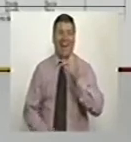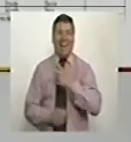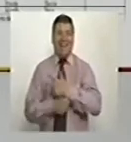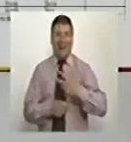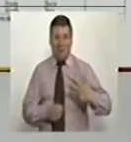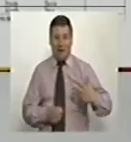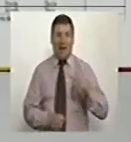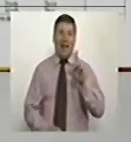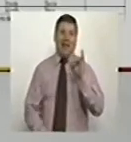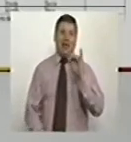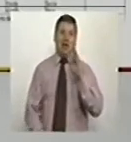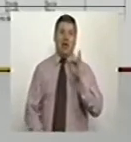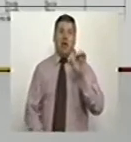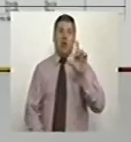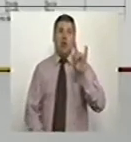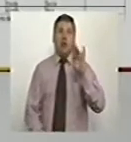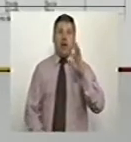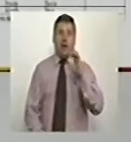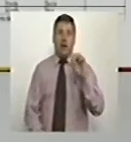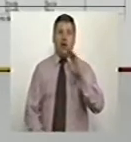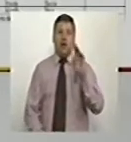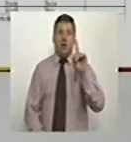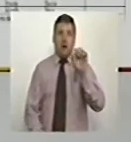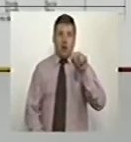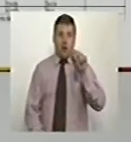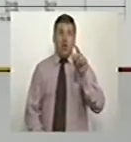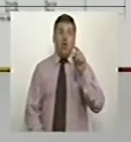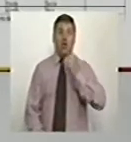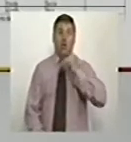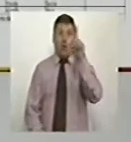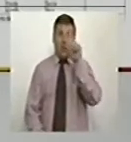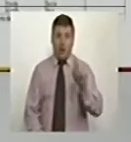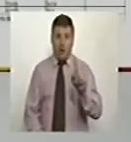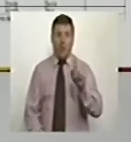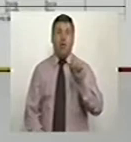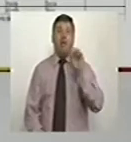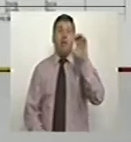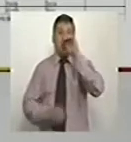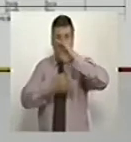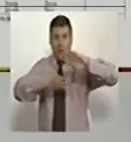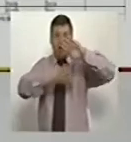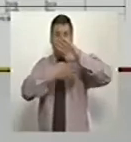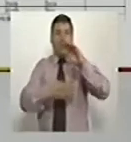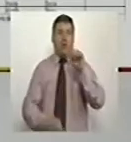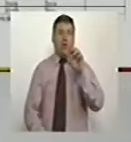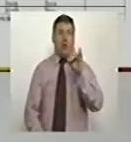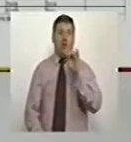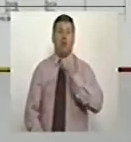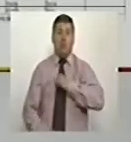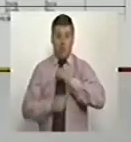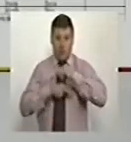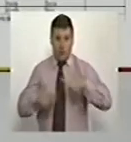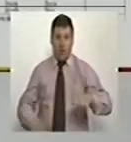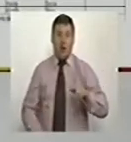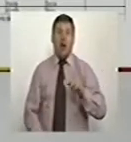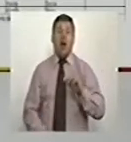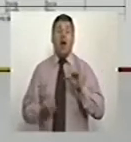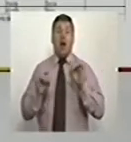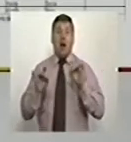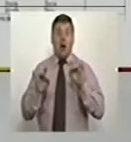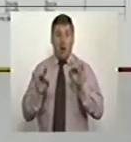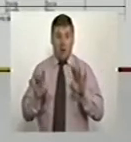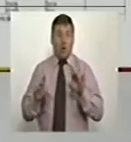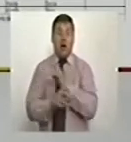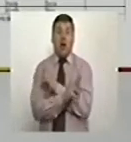Letonia, Lituania, Luxemburgo, Noruega, Países Bajos, Polonia, Portugal, Austria, República